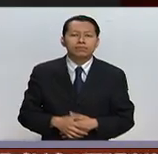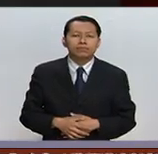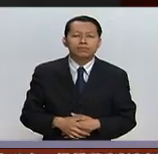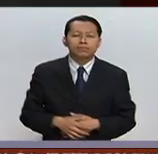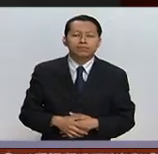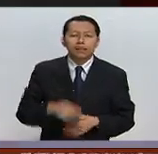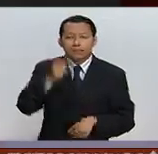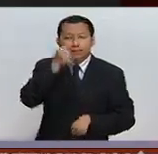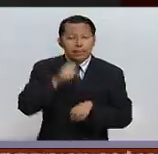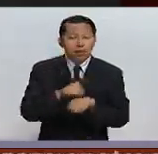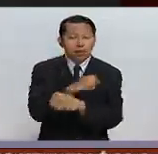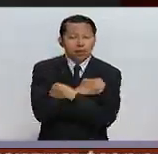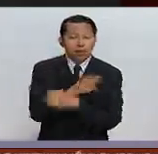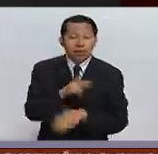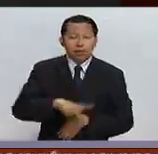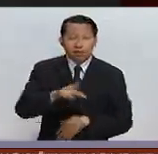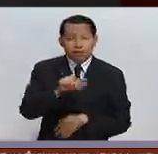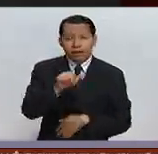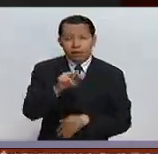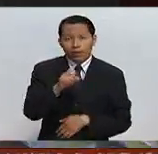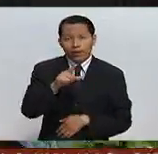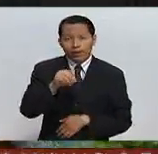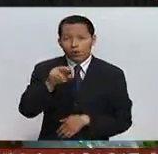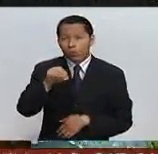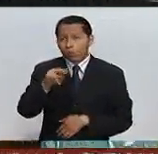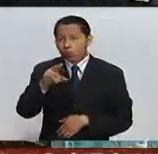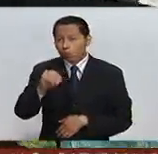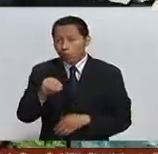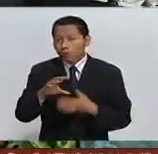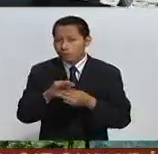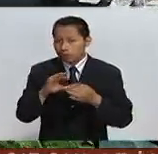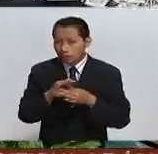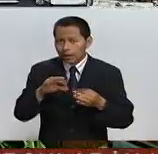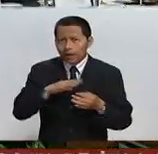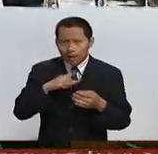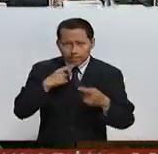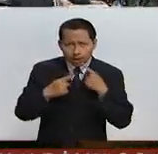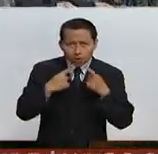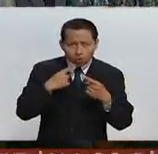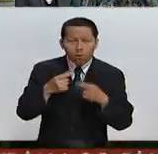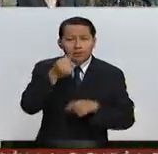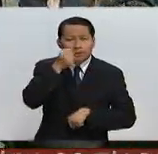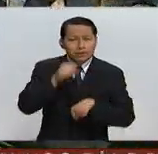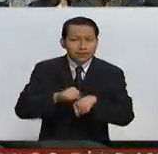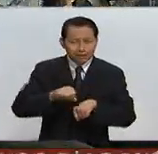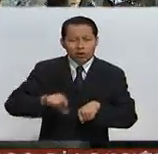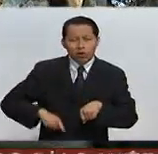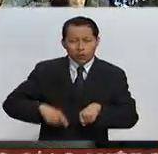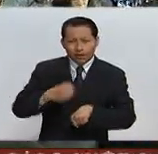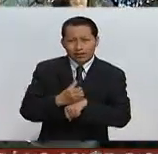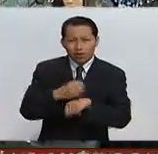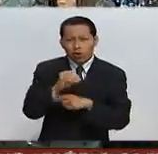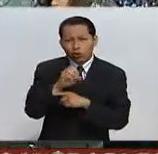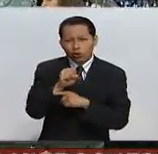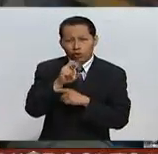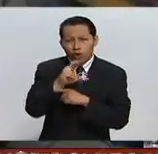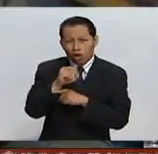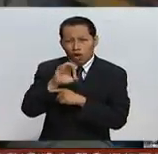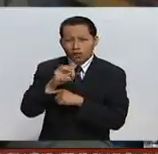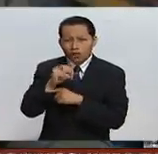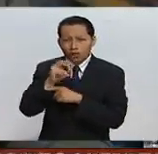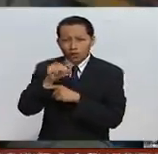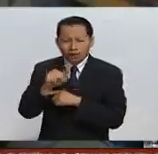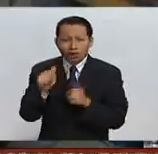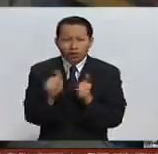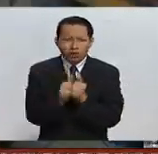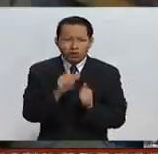El secretario de Educación Pública, Aurelio Nuño, aseguró que el diálogo que tuvo con el secretario de Gobernación Osorio Chonco, representantes de la